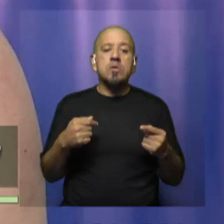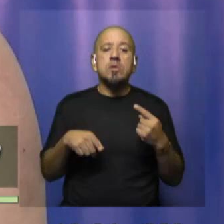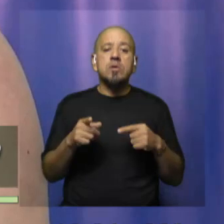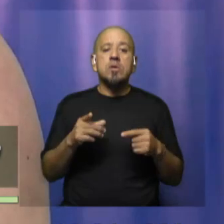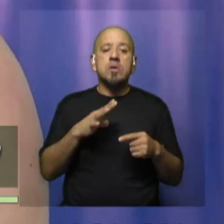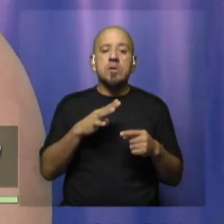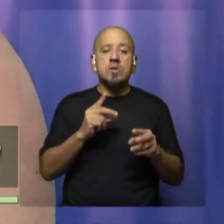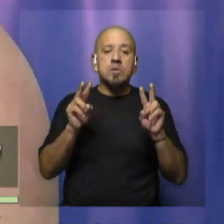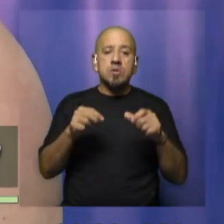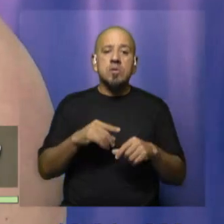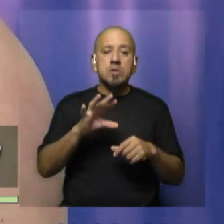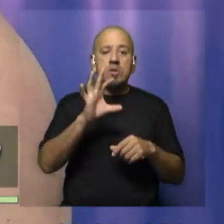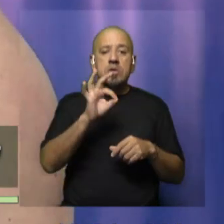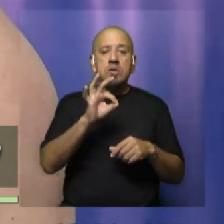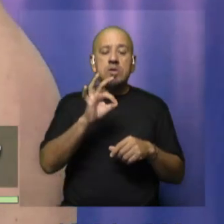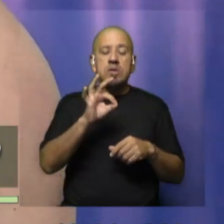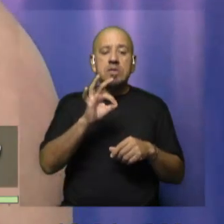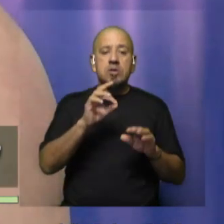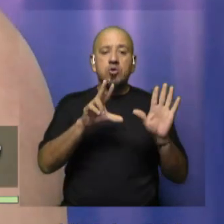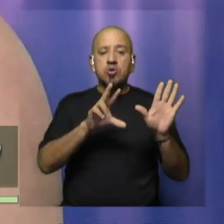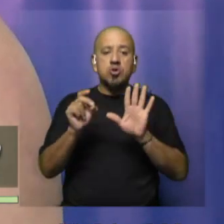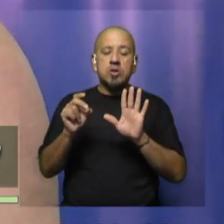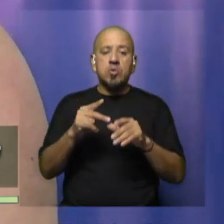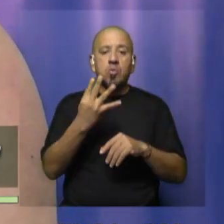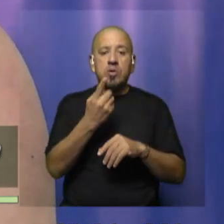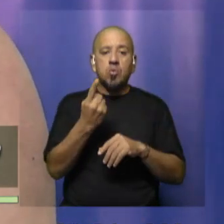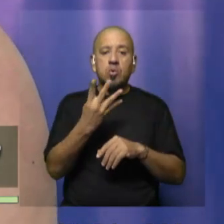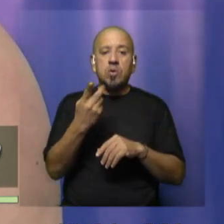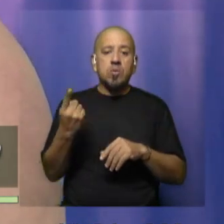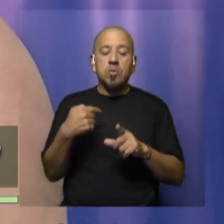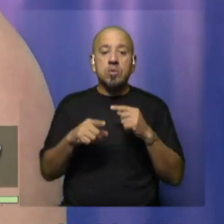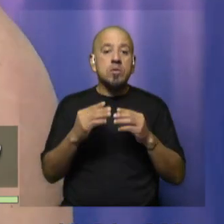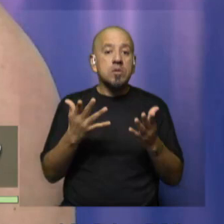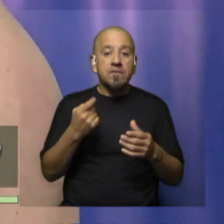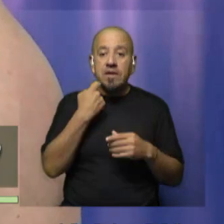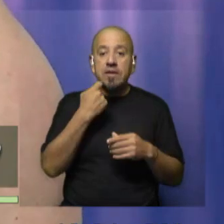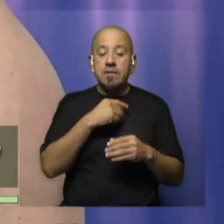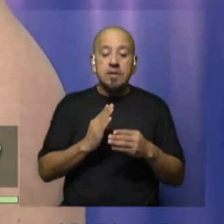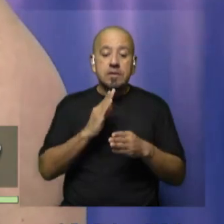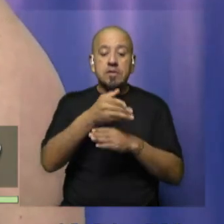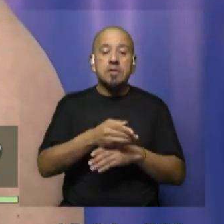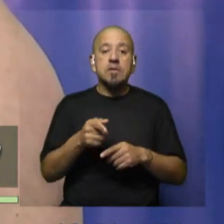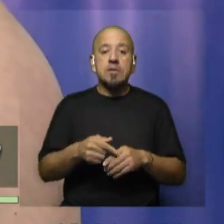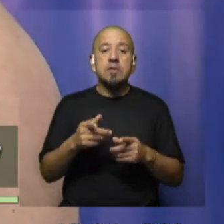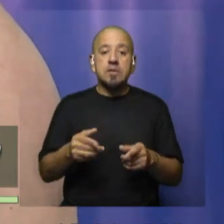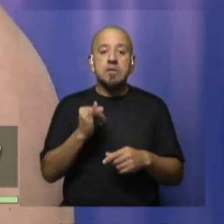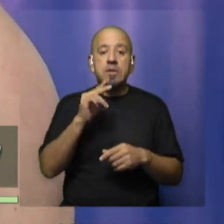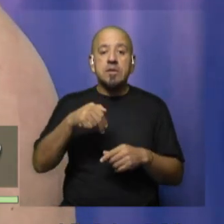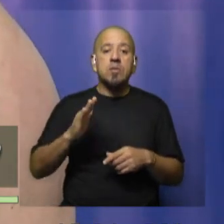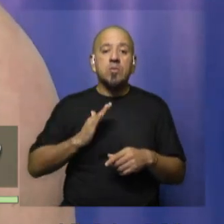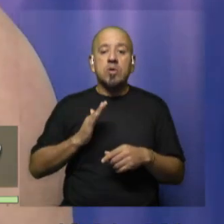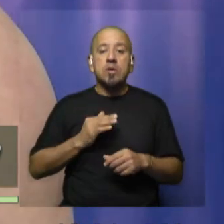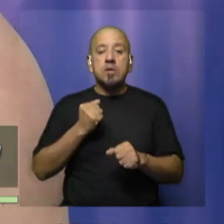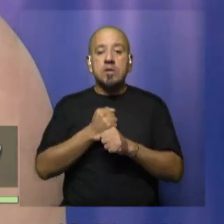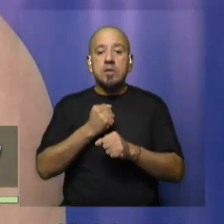que había un tema con el 0800 4141 que no era accesible porque es una línea telefónica, y ahí fue que empezamos a trabajar con iMujeres en